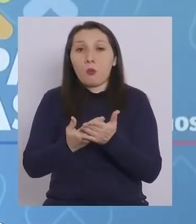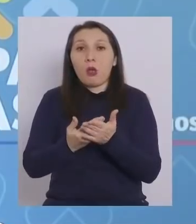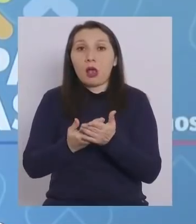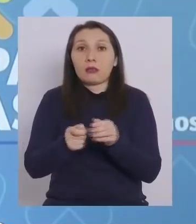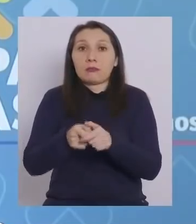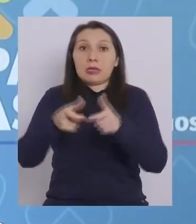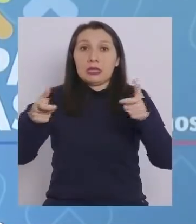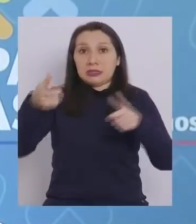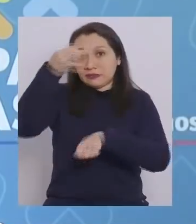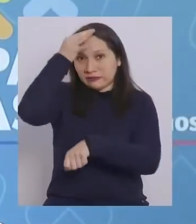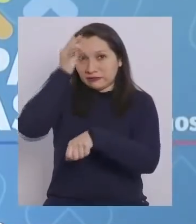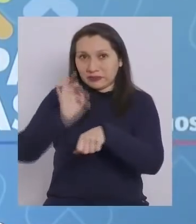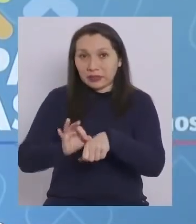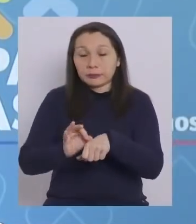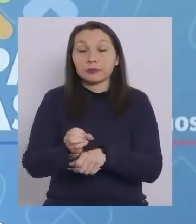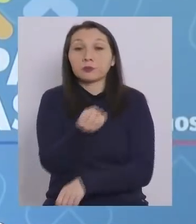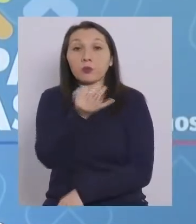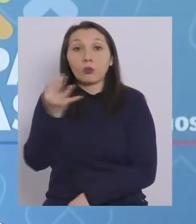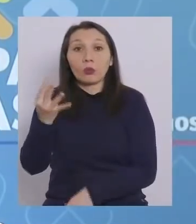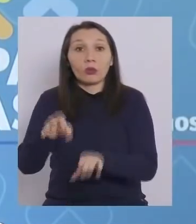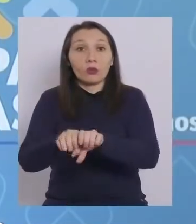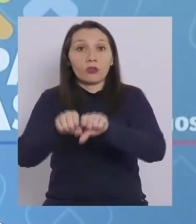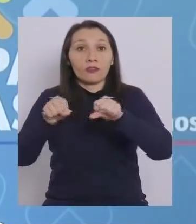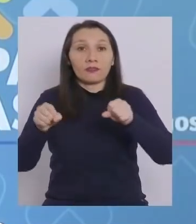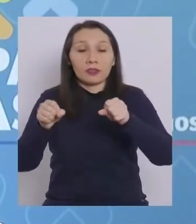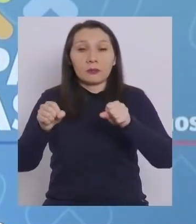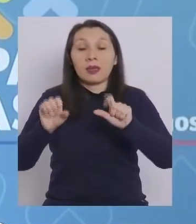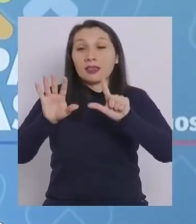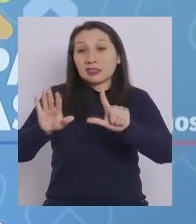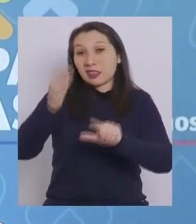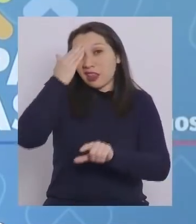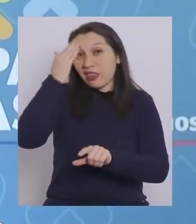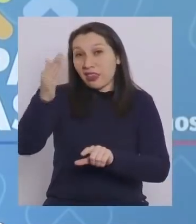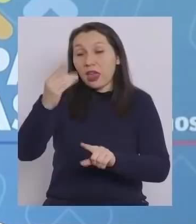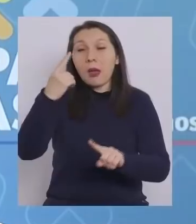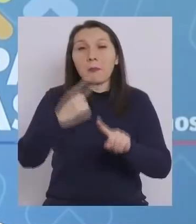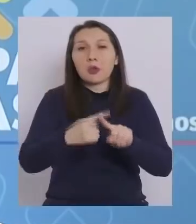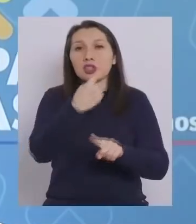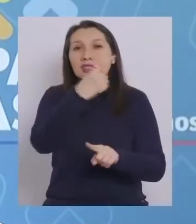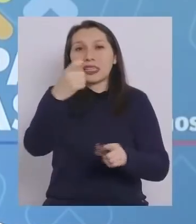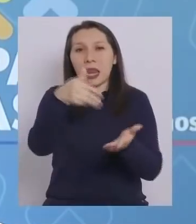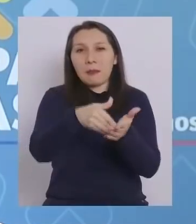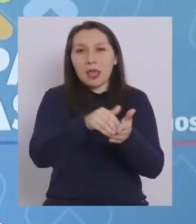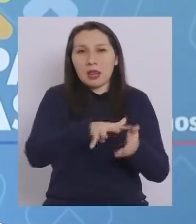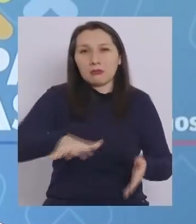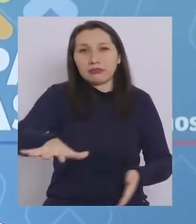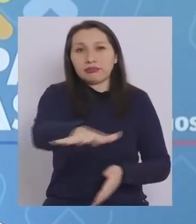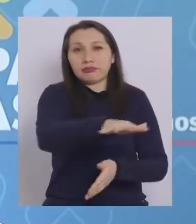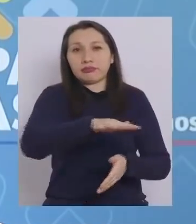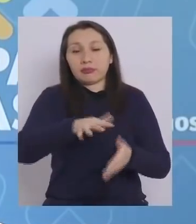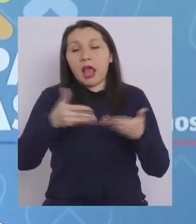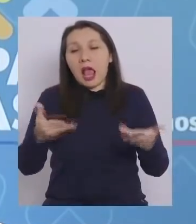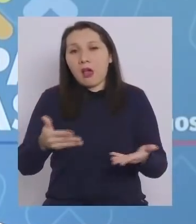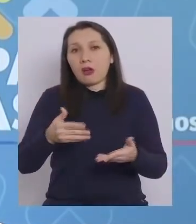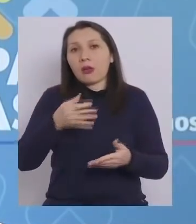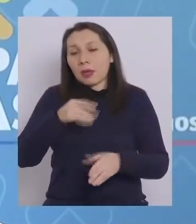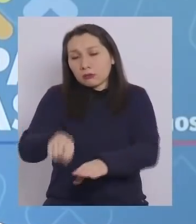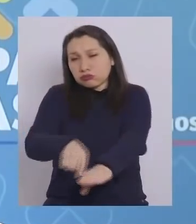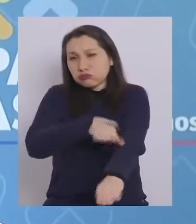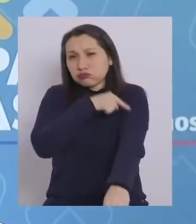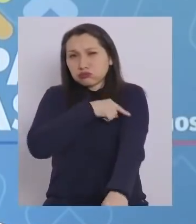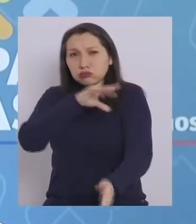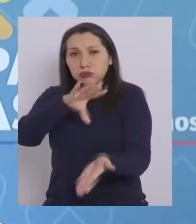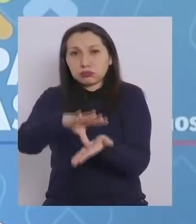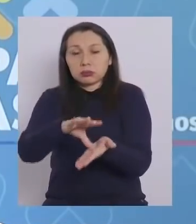aumentan. El número de casos confirmados a siete días por 100.000 habitantes, ahora hablando para todo Chile,